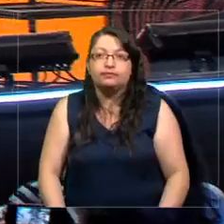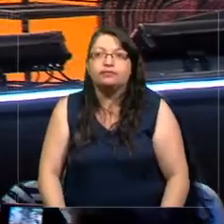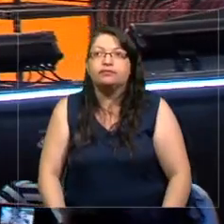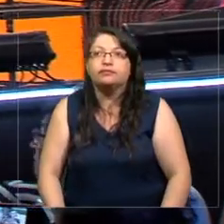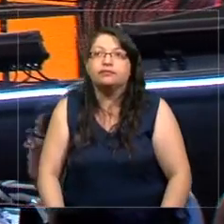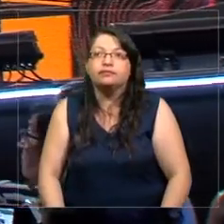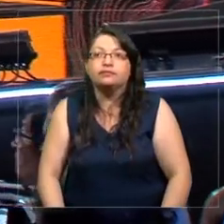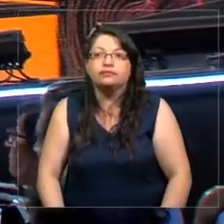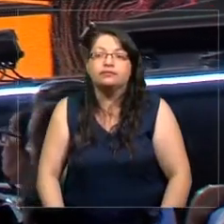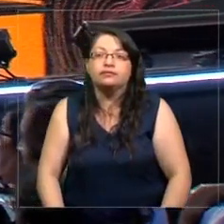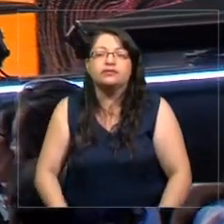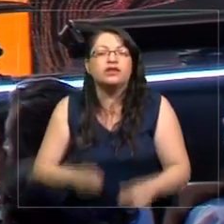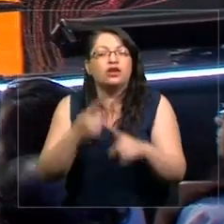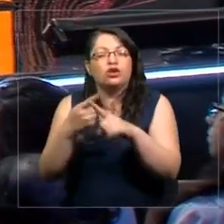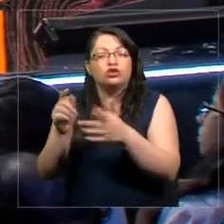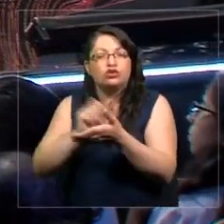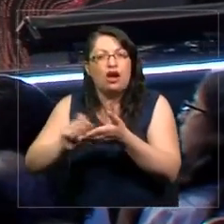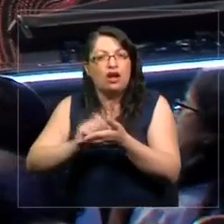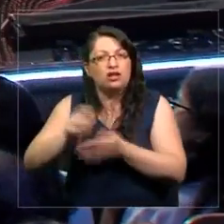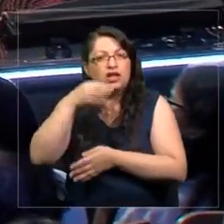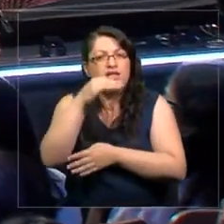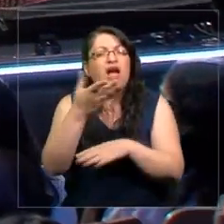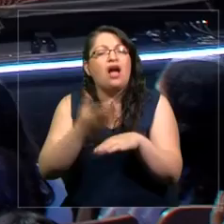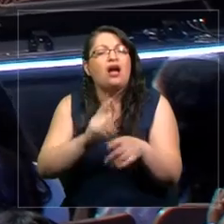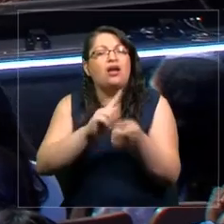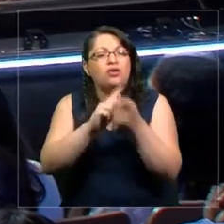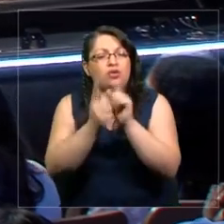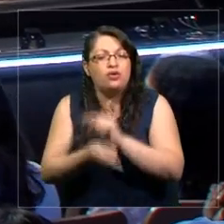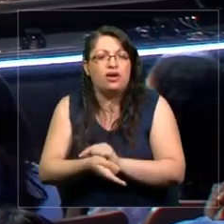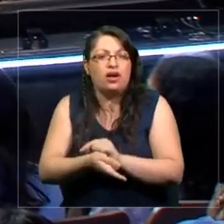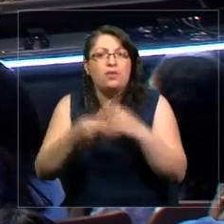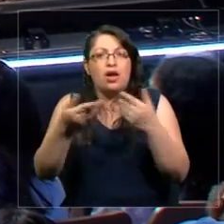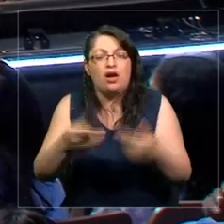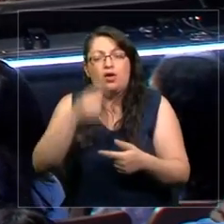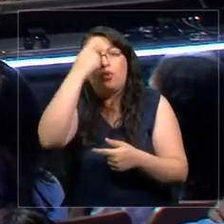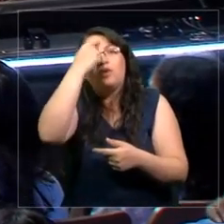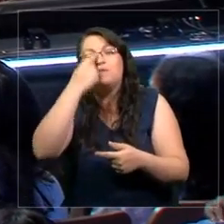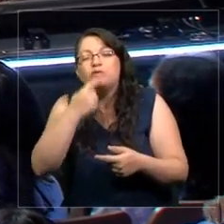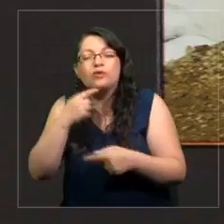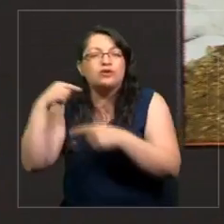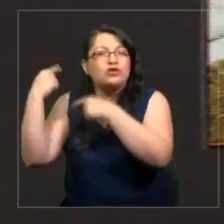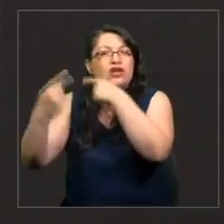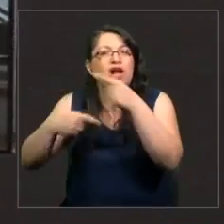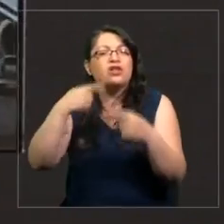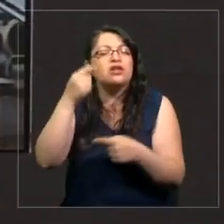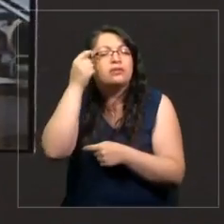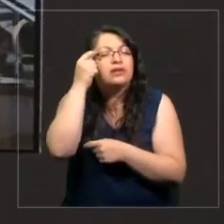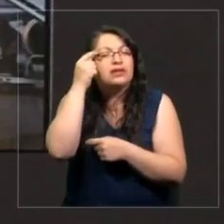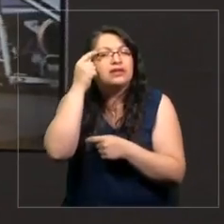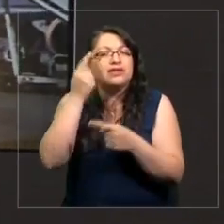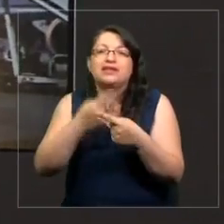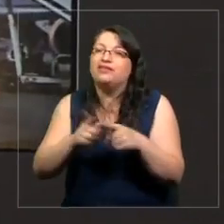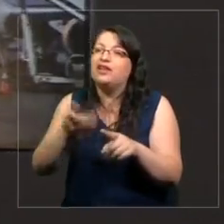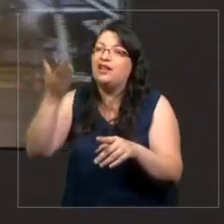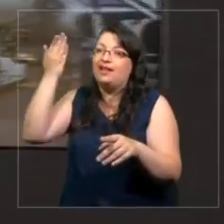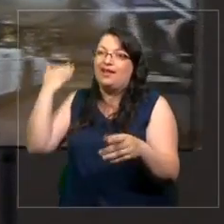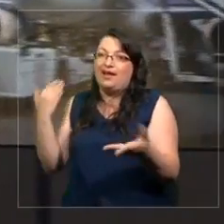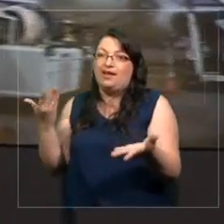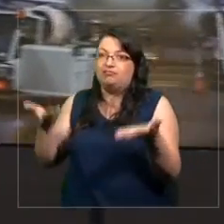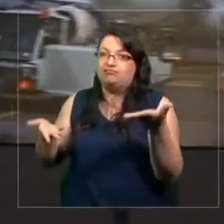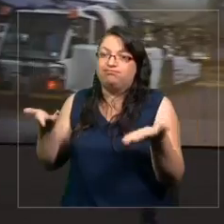Riels nos dice claramente que hay un cambio, ¿cierto? En la modernidad, el monumento, la historia se considera de una manera distinta.